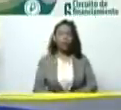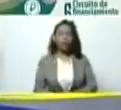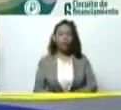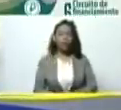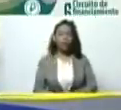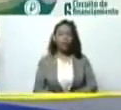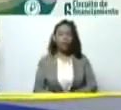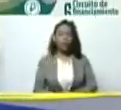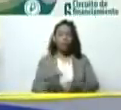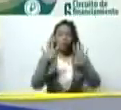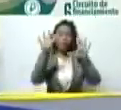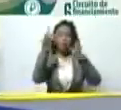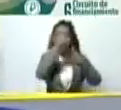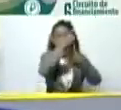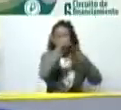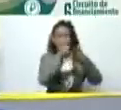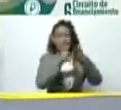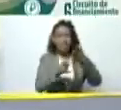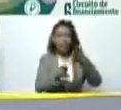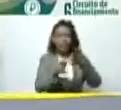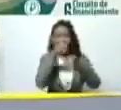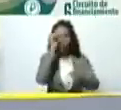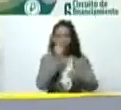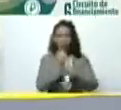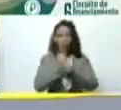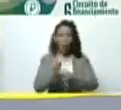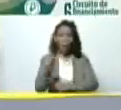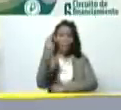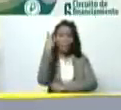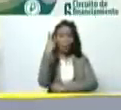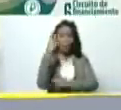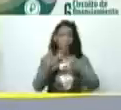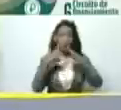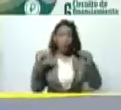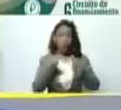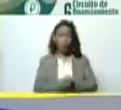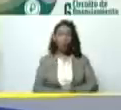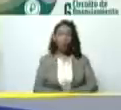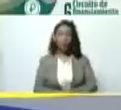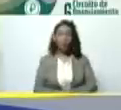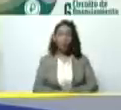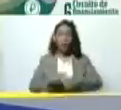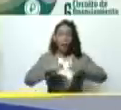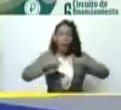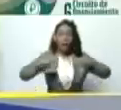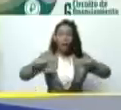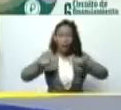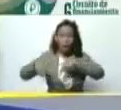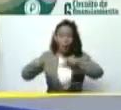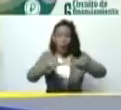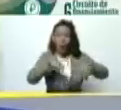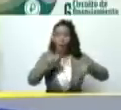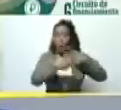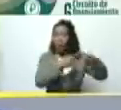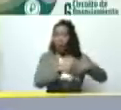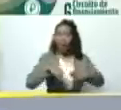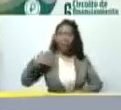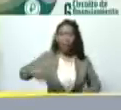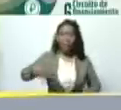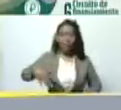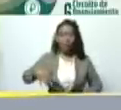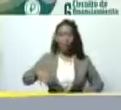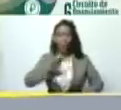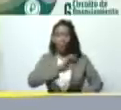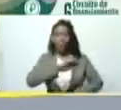las nueve vértices el primero de todo la tierra y los espacios productivos el derecho a la tierra